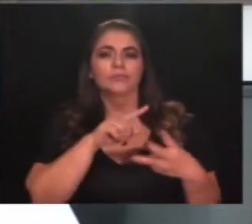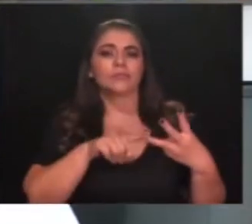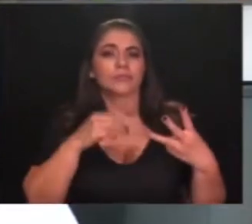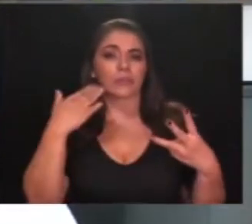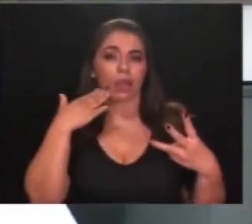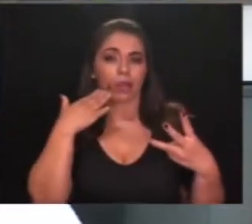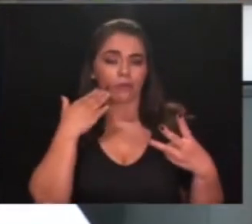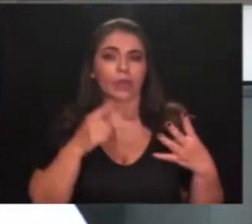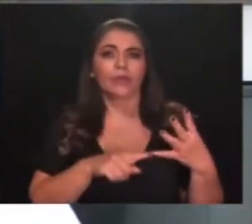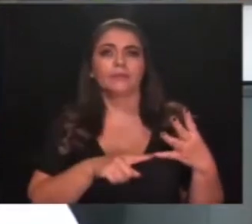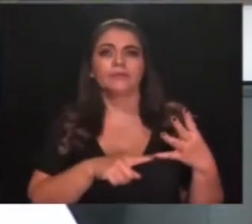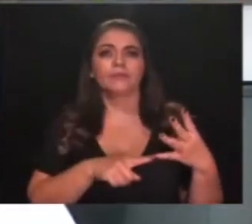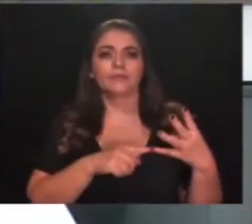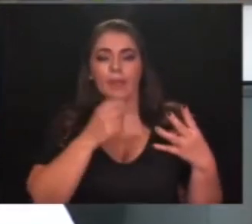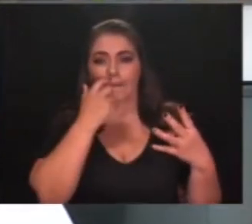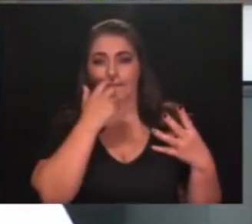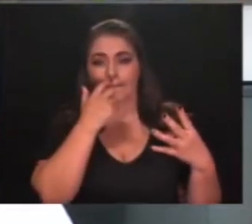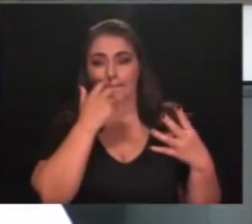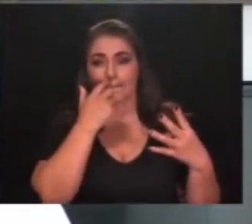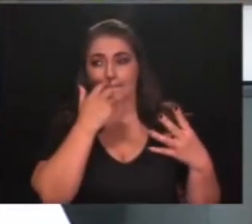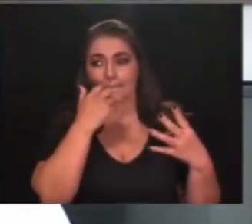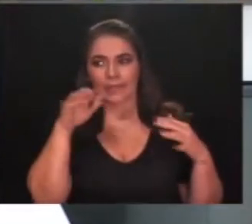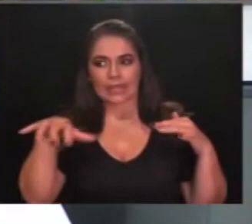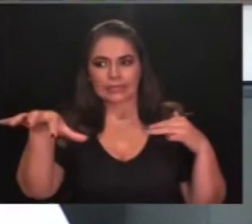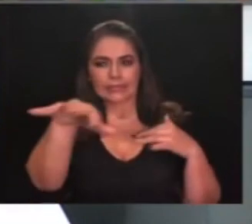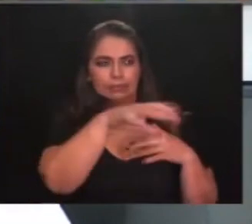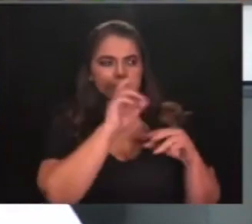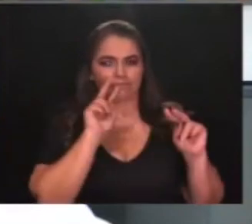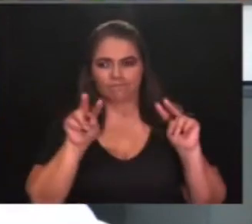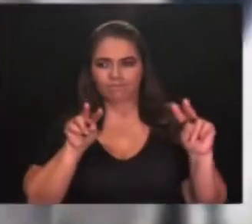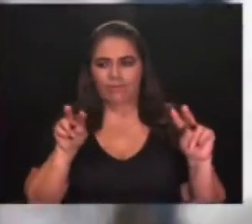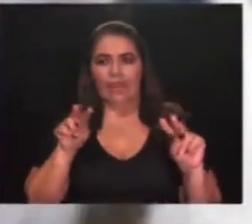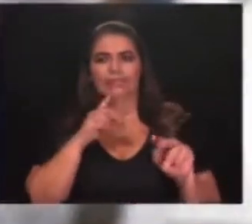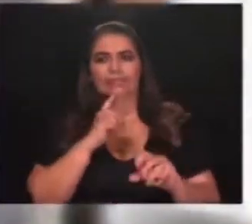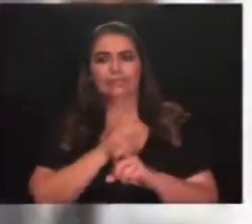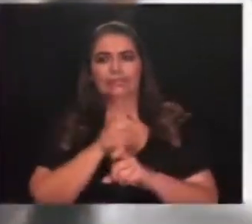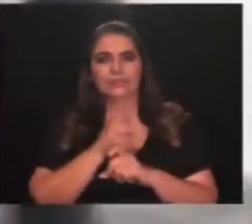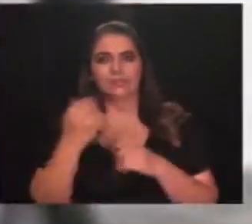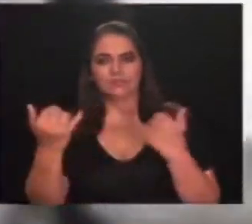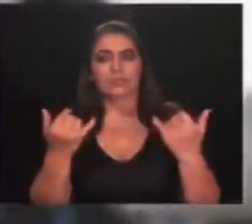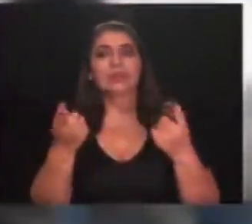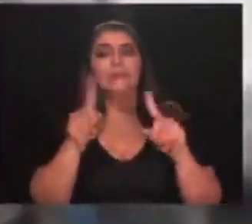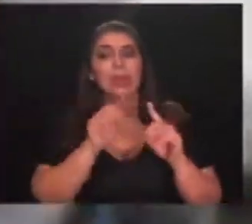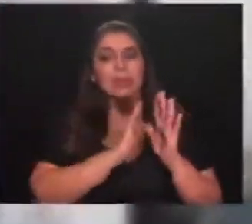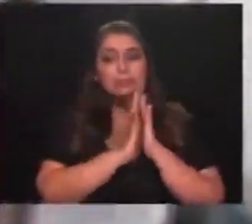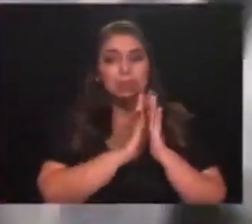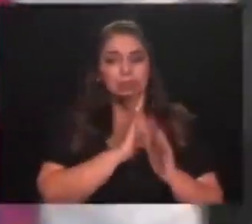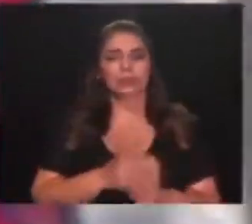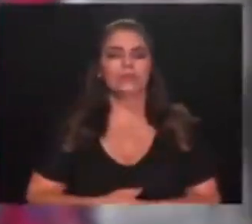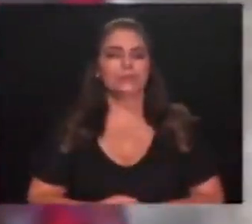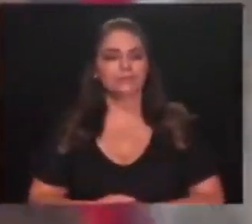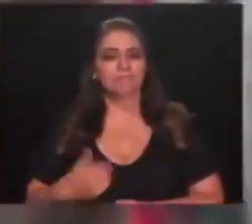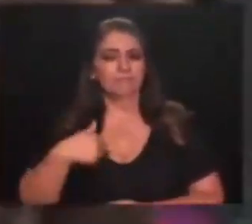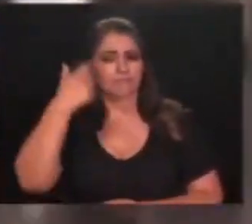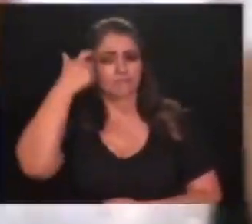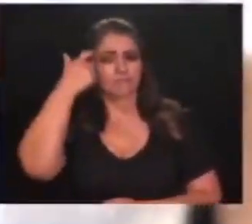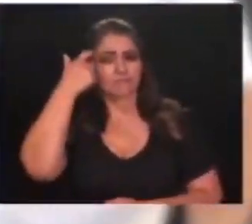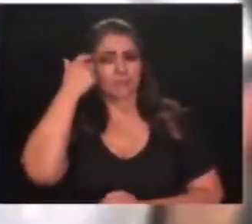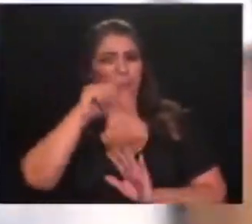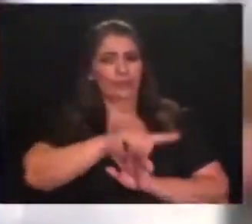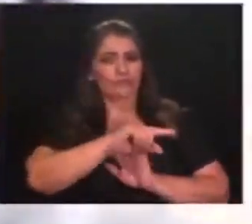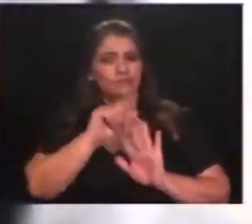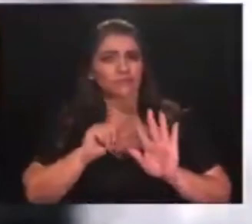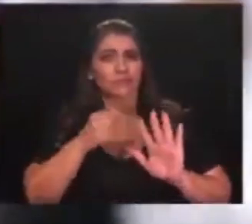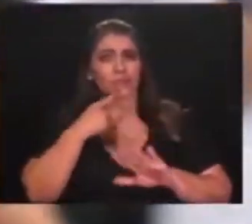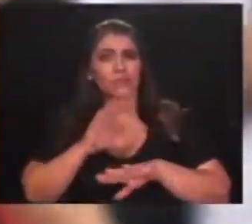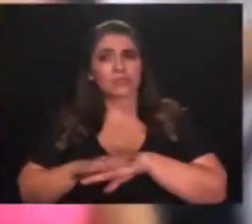Javier, donde en mayor medida se presenta este tipo de comportamientos y parte del centro. Le preocupa a la personería que solo exista una